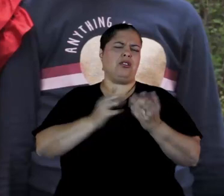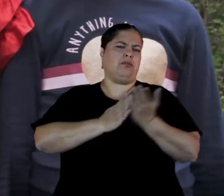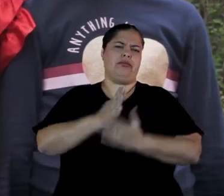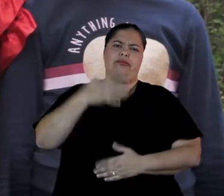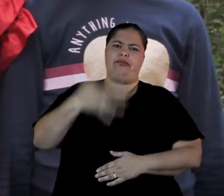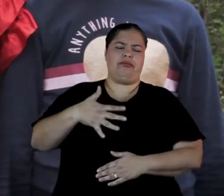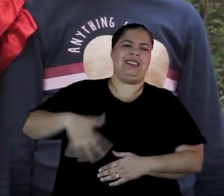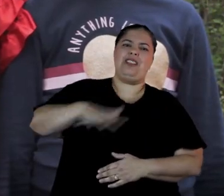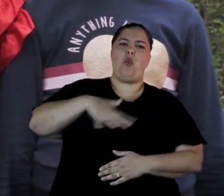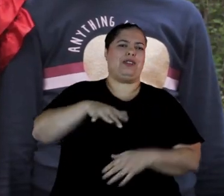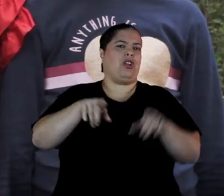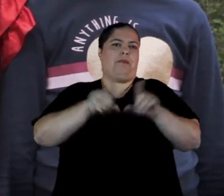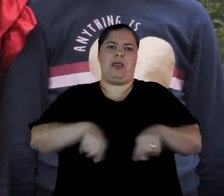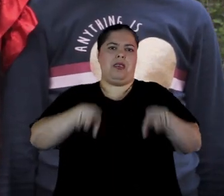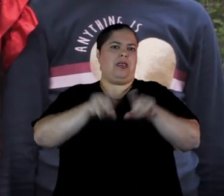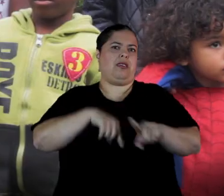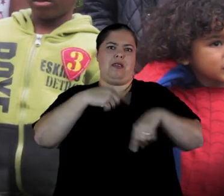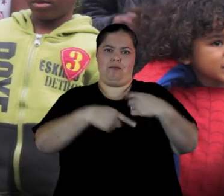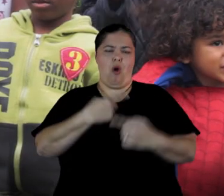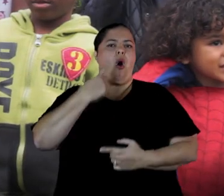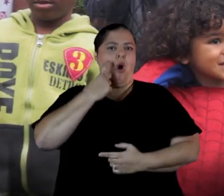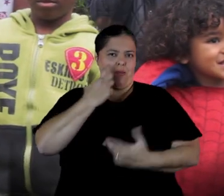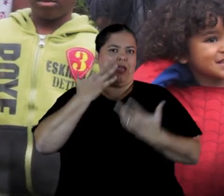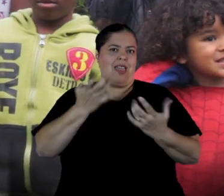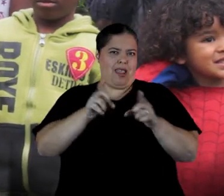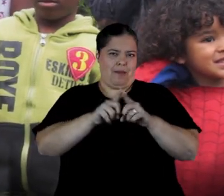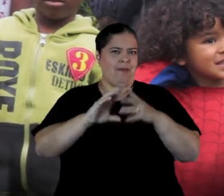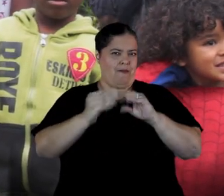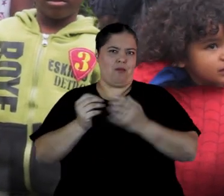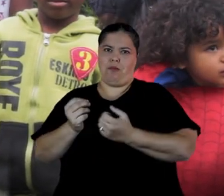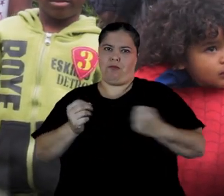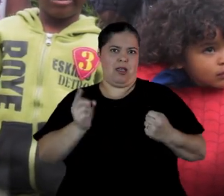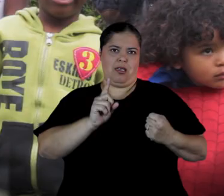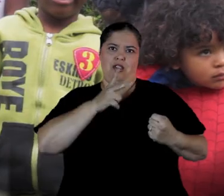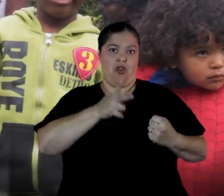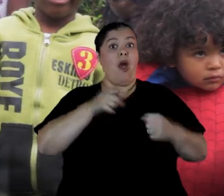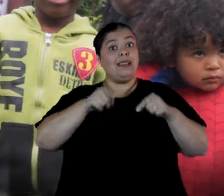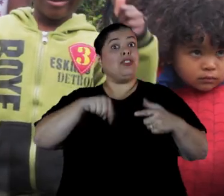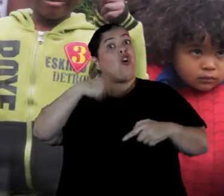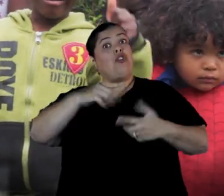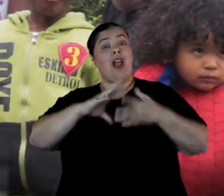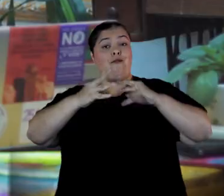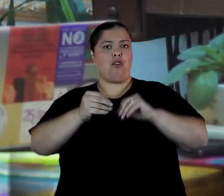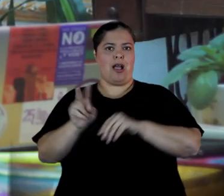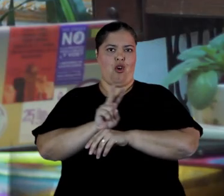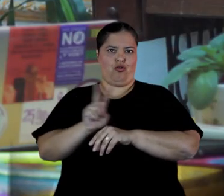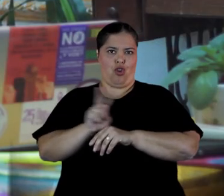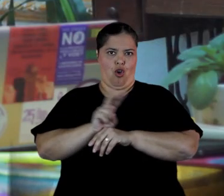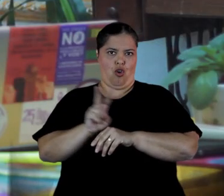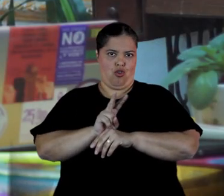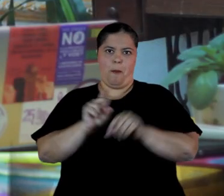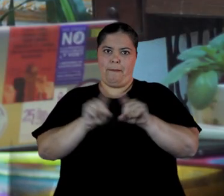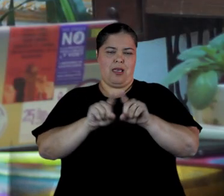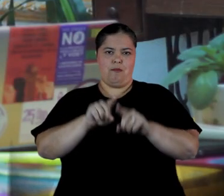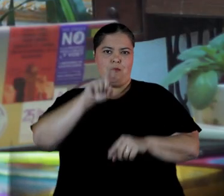que han tratado de hacerlo. Y es otra manera más de ejercer ese control, ese patriarcado,